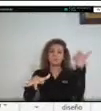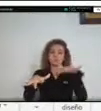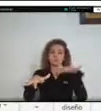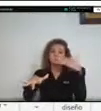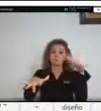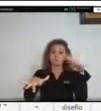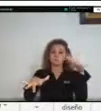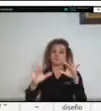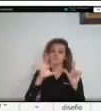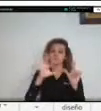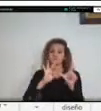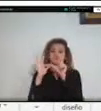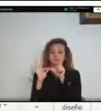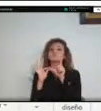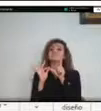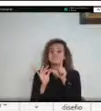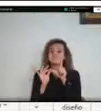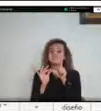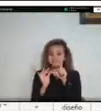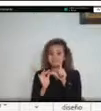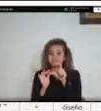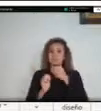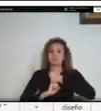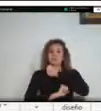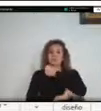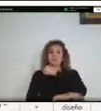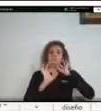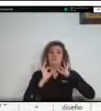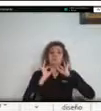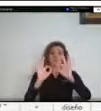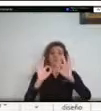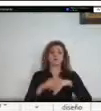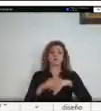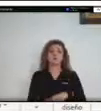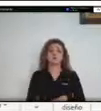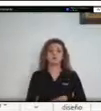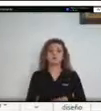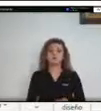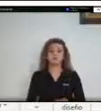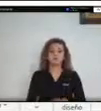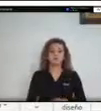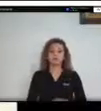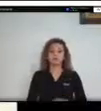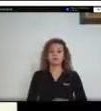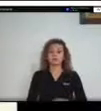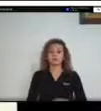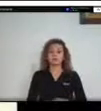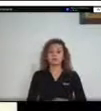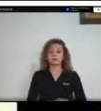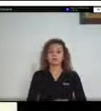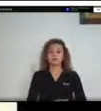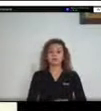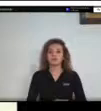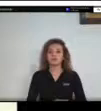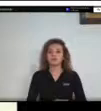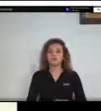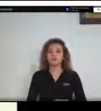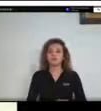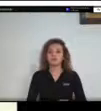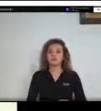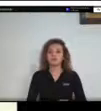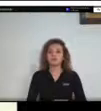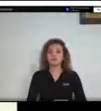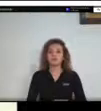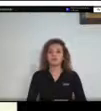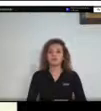realizan el día de hoy. Entonces, vamos a socializar un tema bastante importante que genera grandes